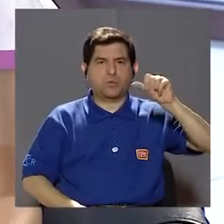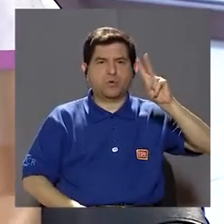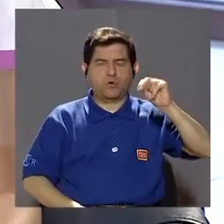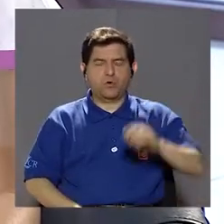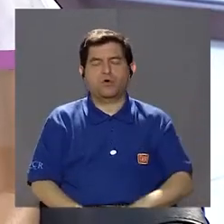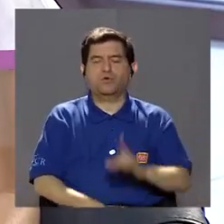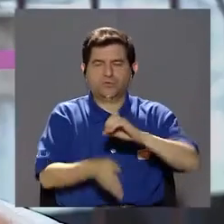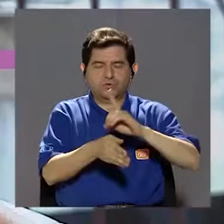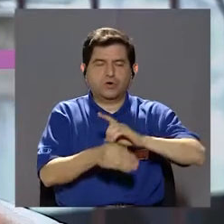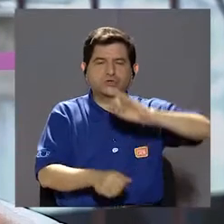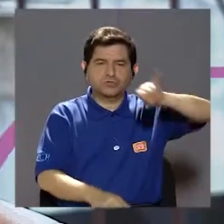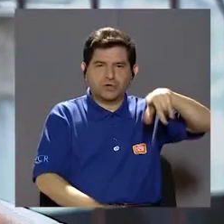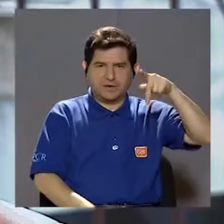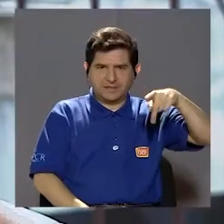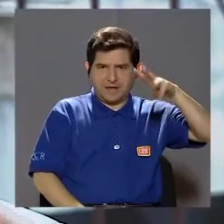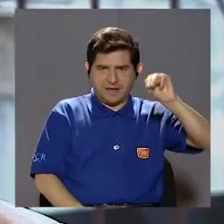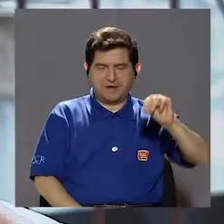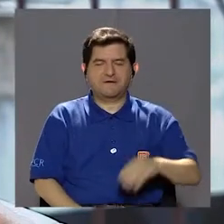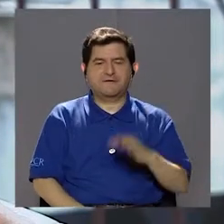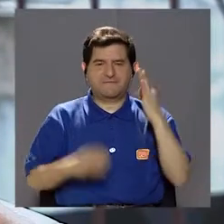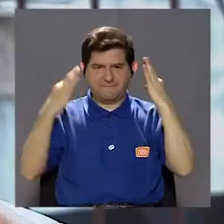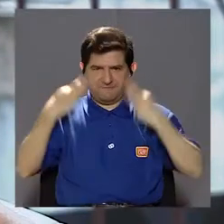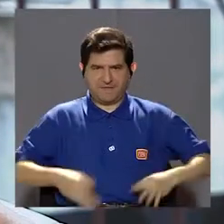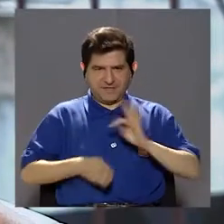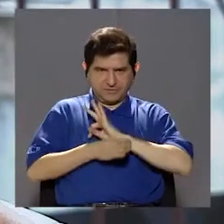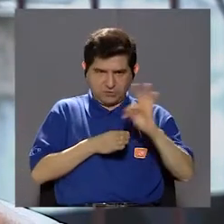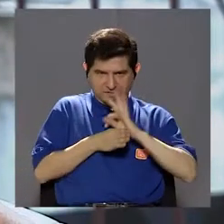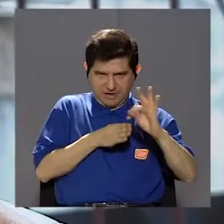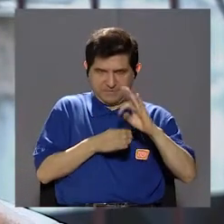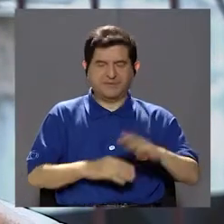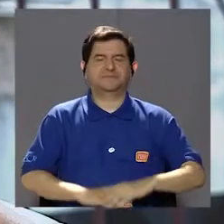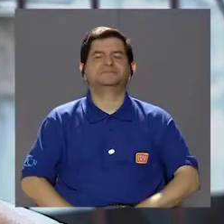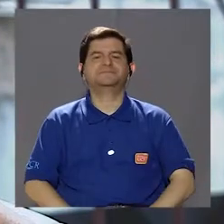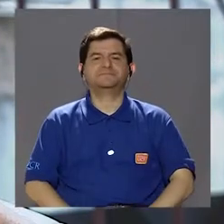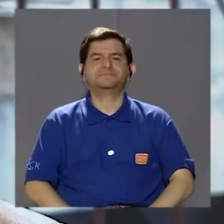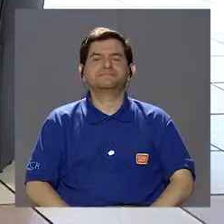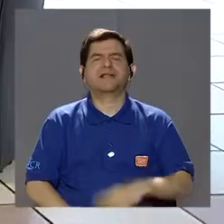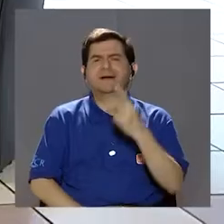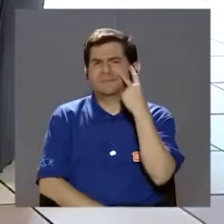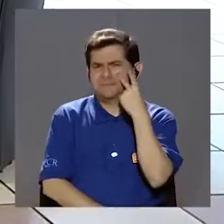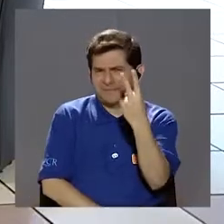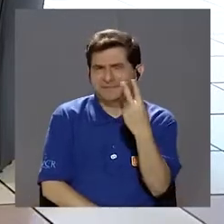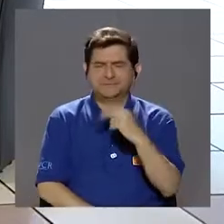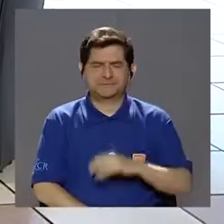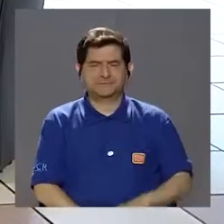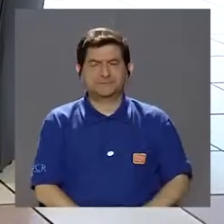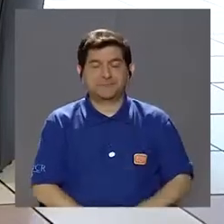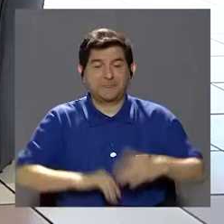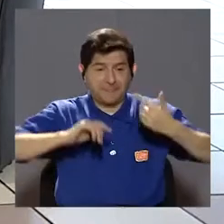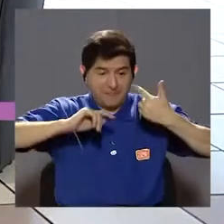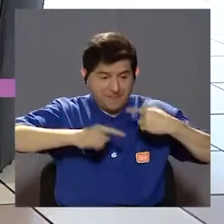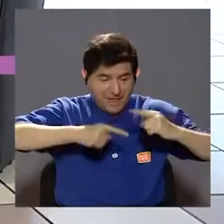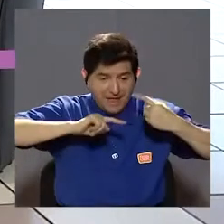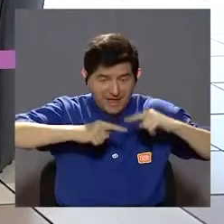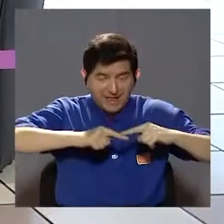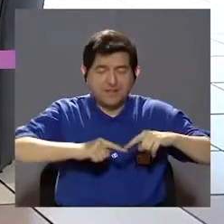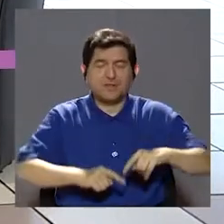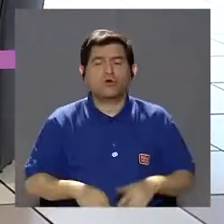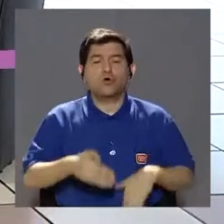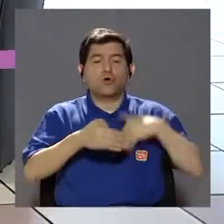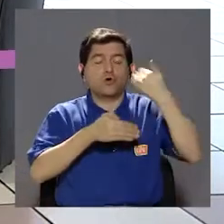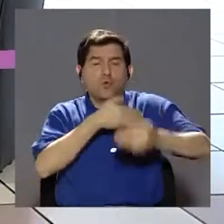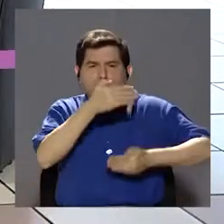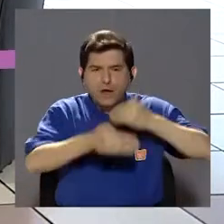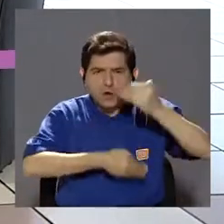acompaña el doctor Jonathan Palacio Morales, fisioterapeuta. A ver, ¿el dolor de